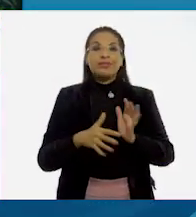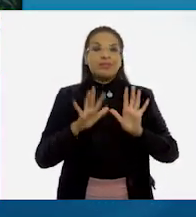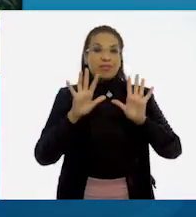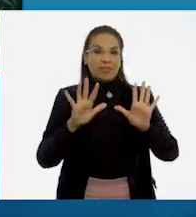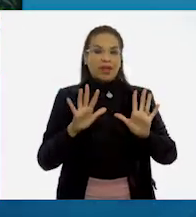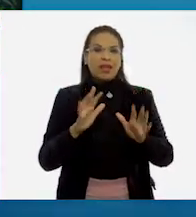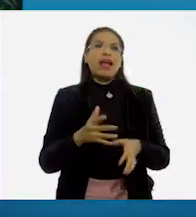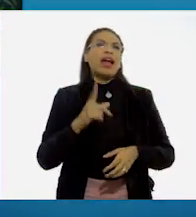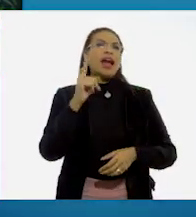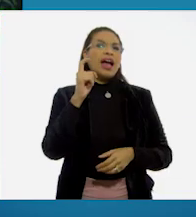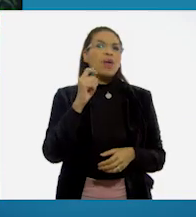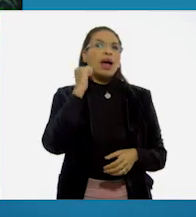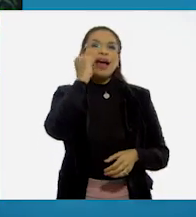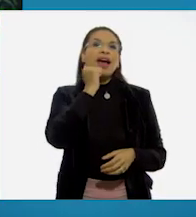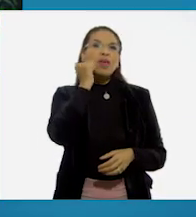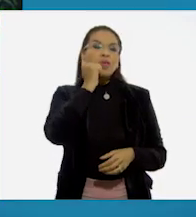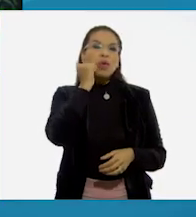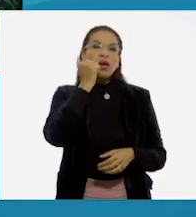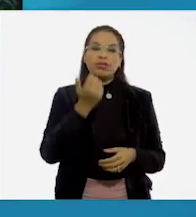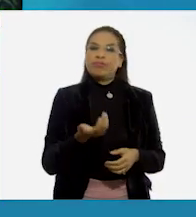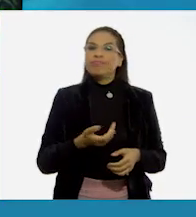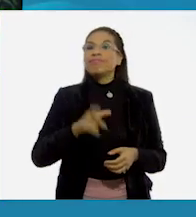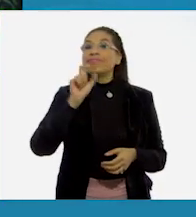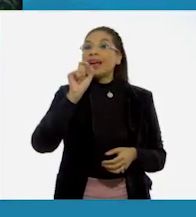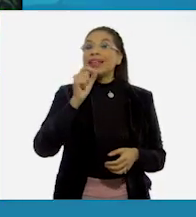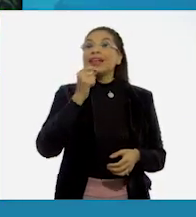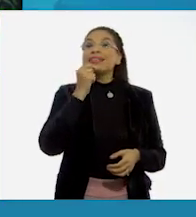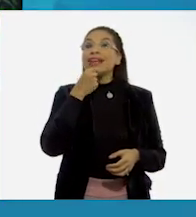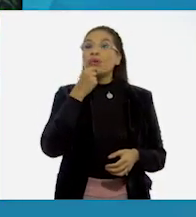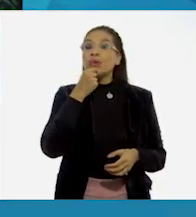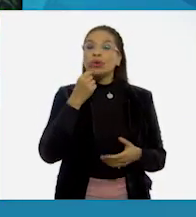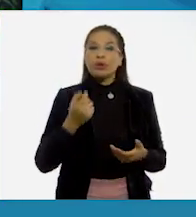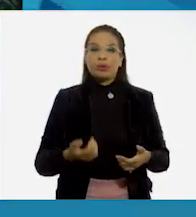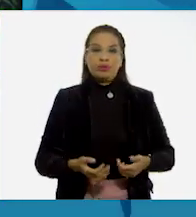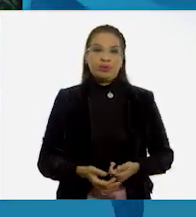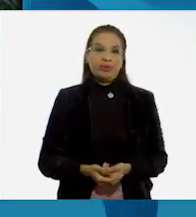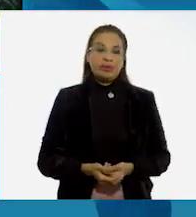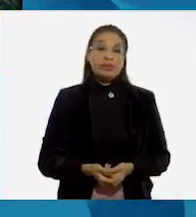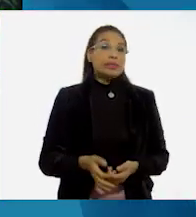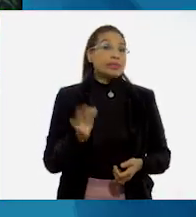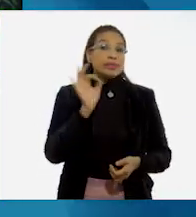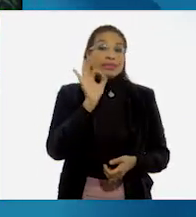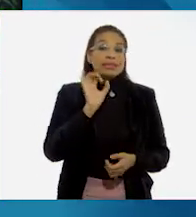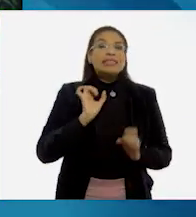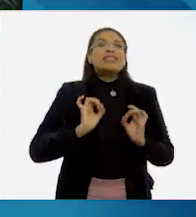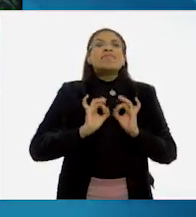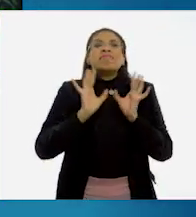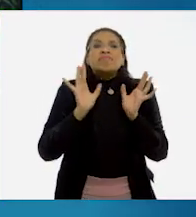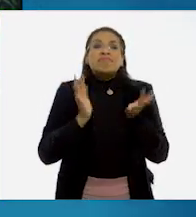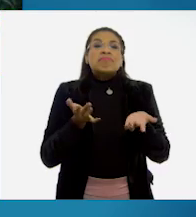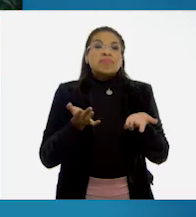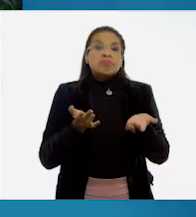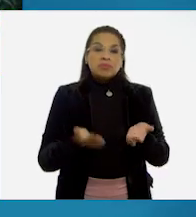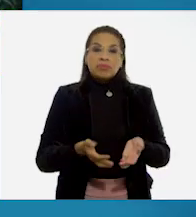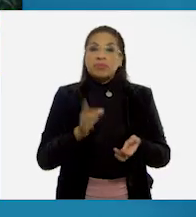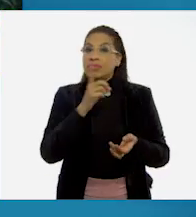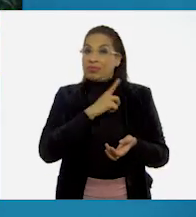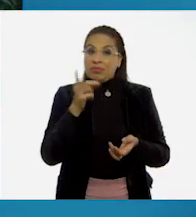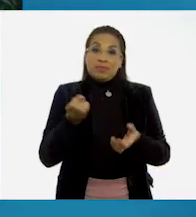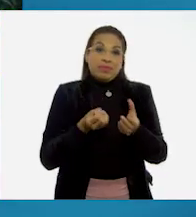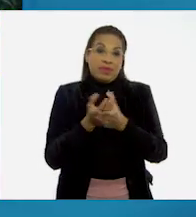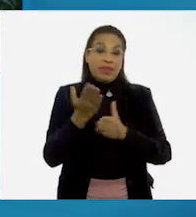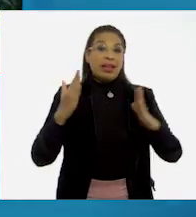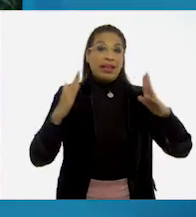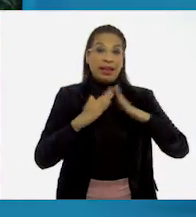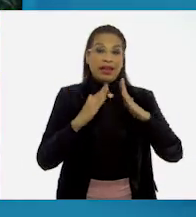manos con agua y jabón durante 20 segundos. Y si por alguna razón tienes que